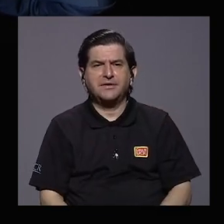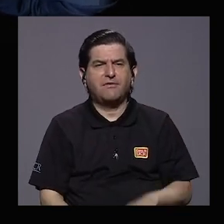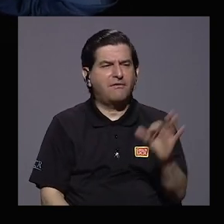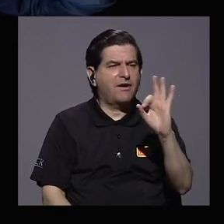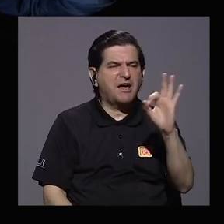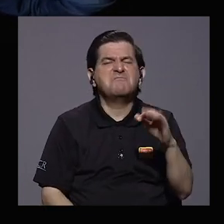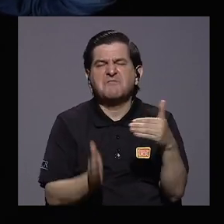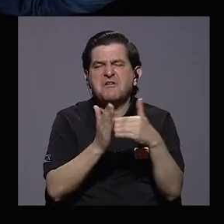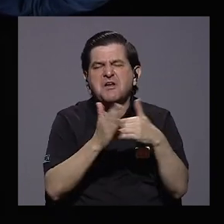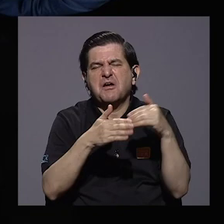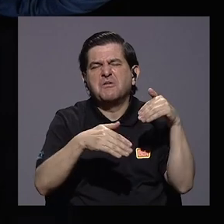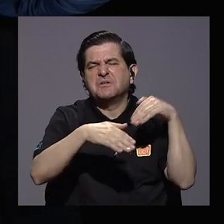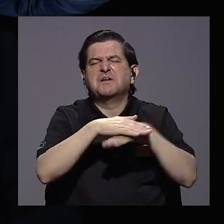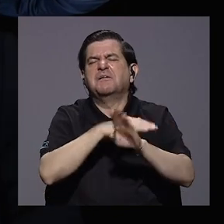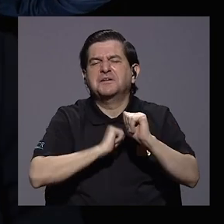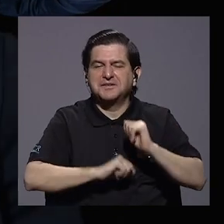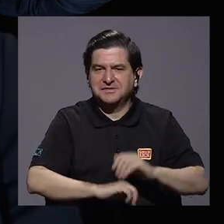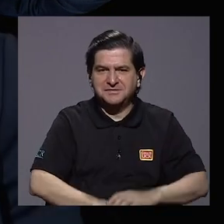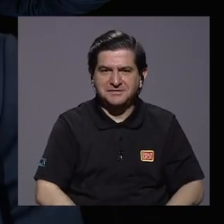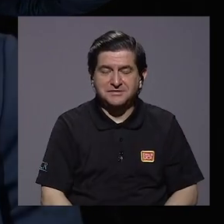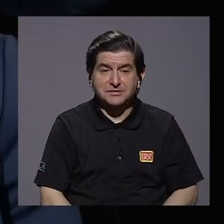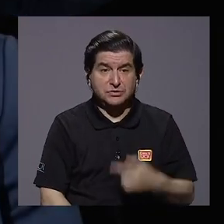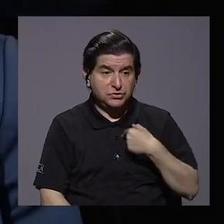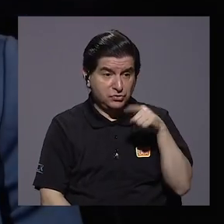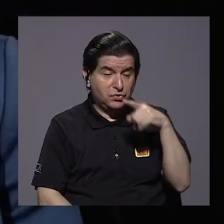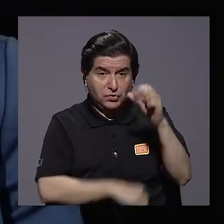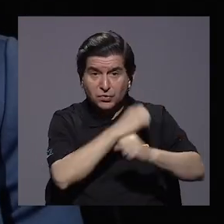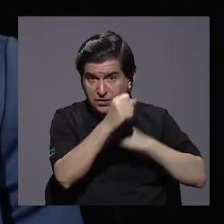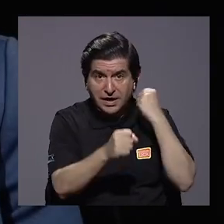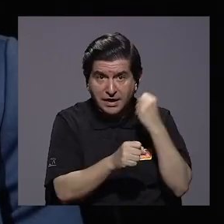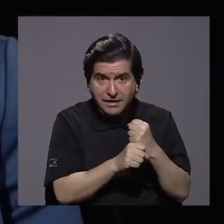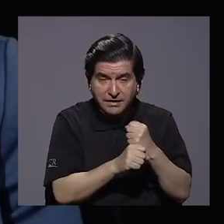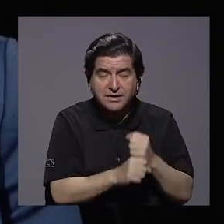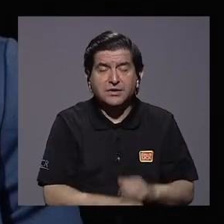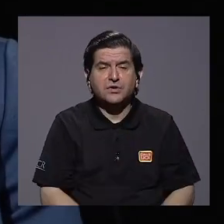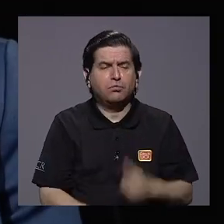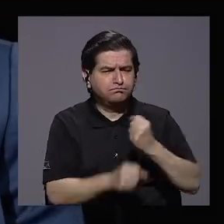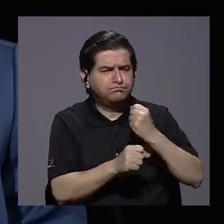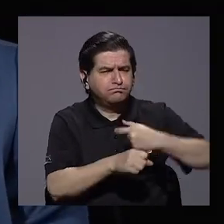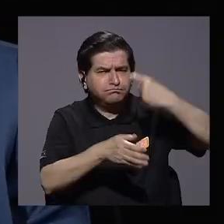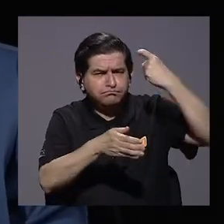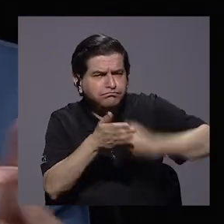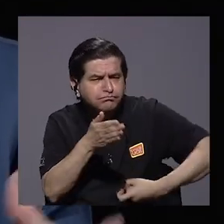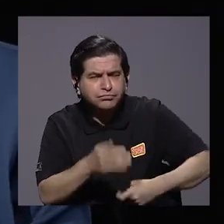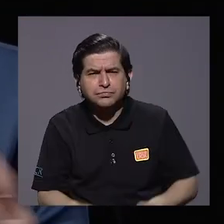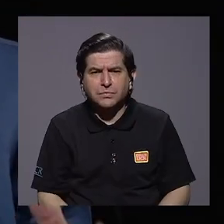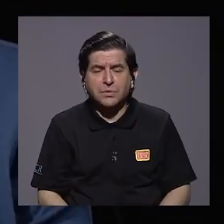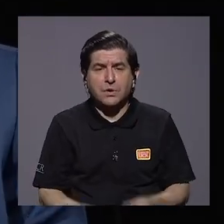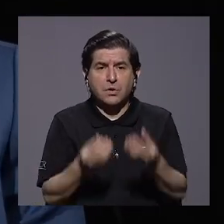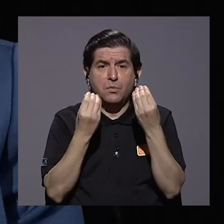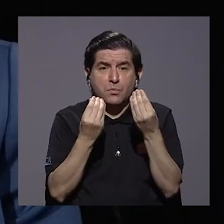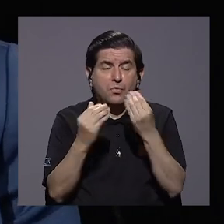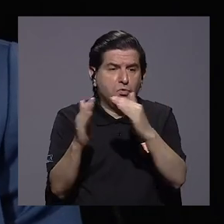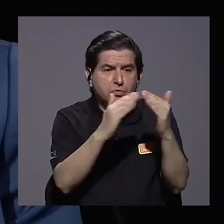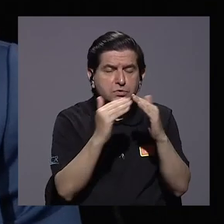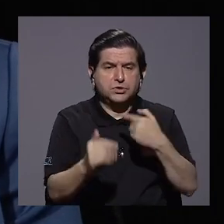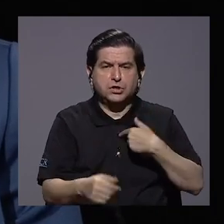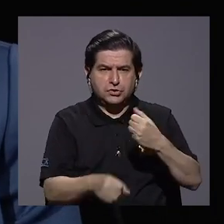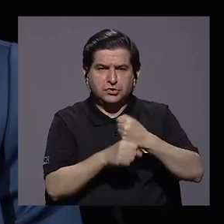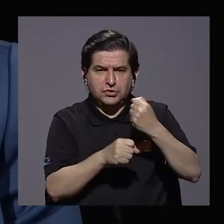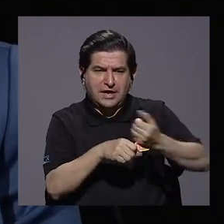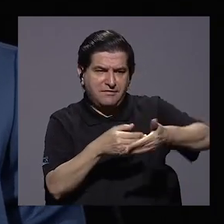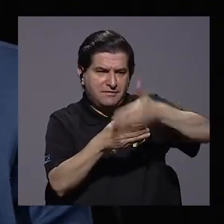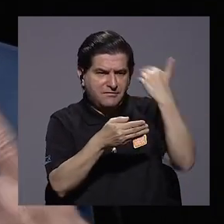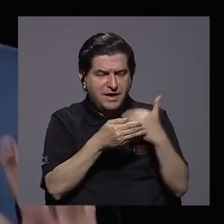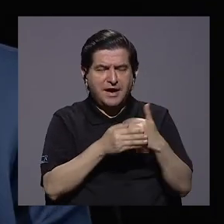pero en febrero estoy de vuelta. Y me dediqué ese año a trabajar muy fuerte y volviendo muchas de las comunidades donde yo había